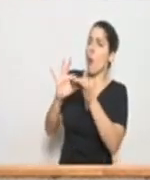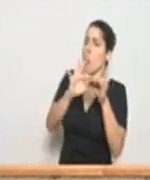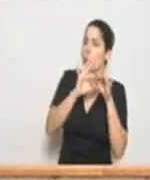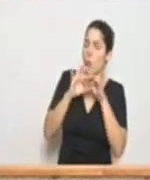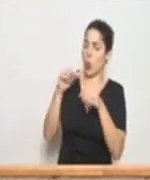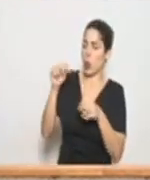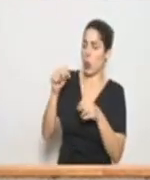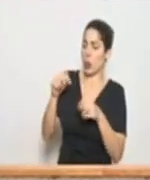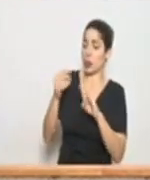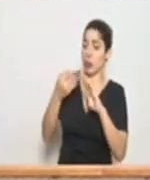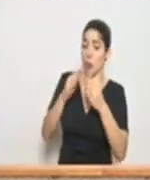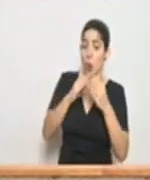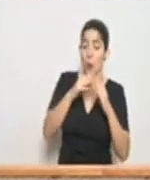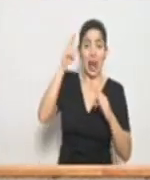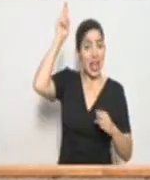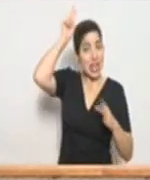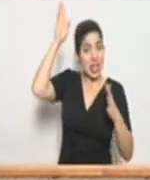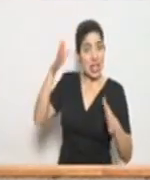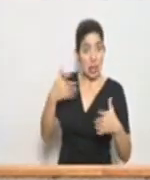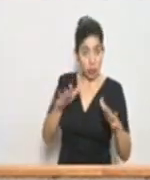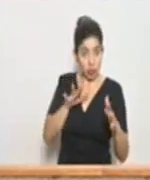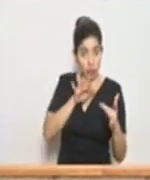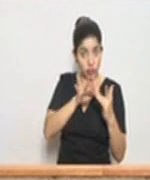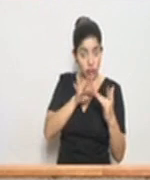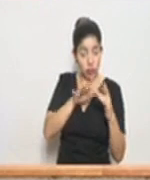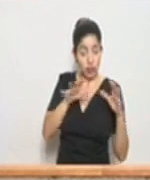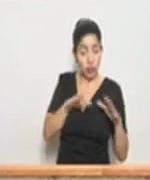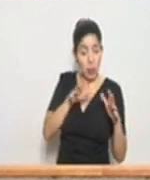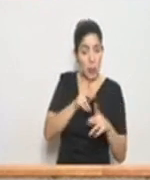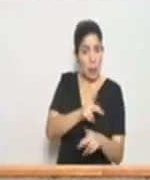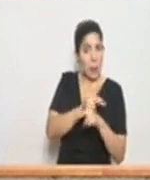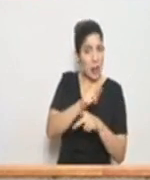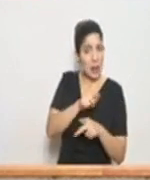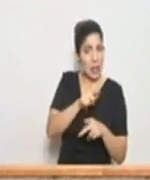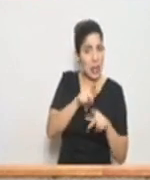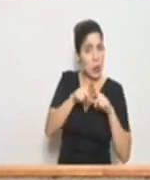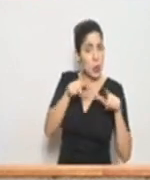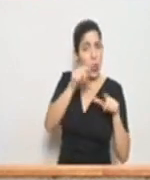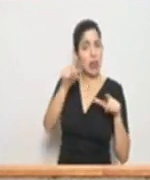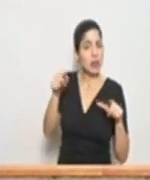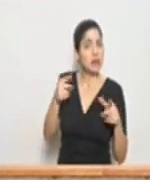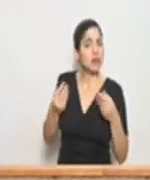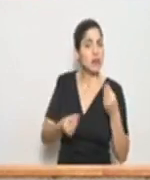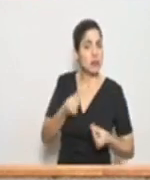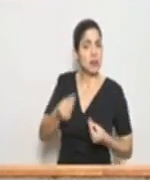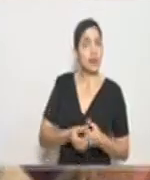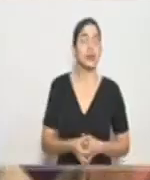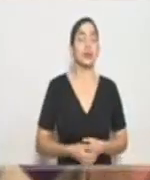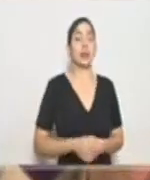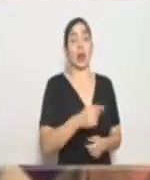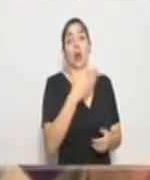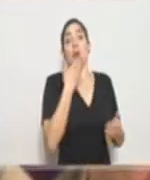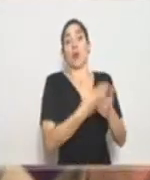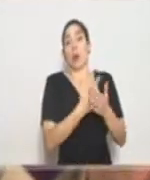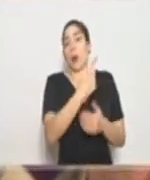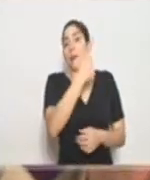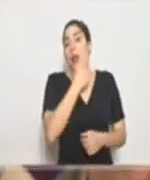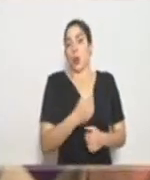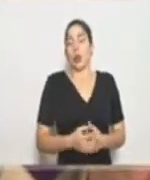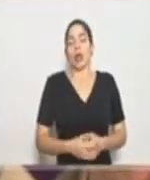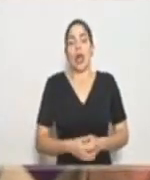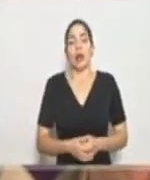articulación con las poblaciones indígenas acciones preventivas en estos territorios si es una muy buena pregunta